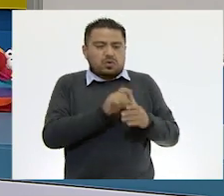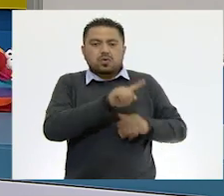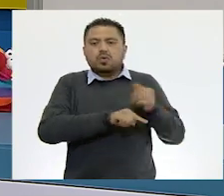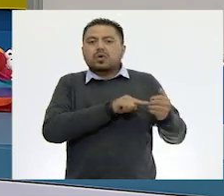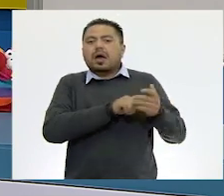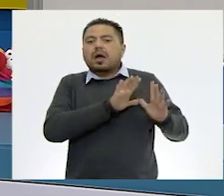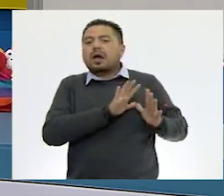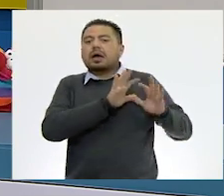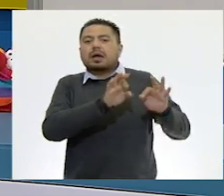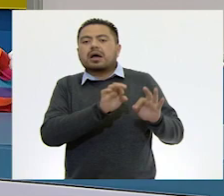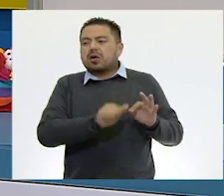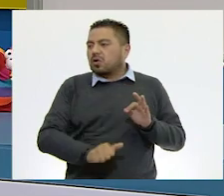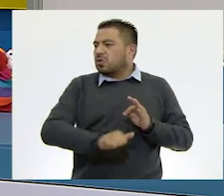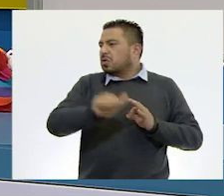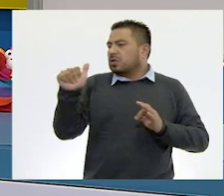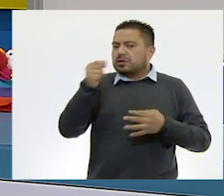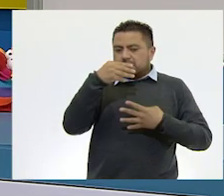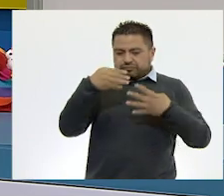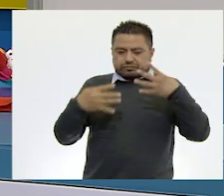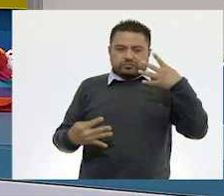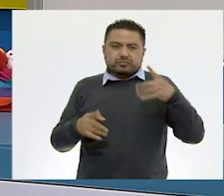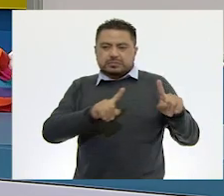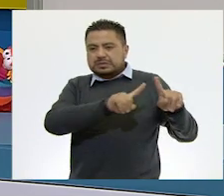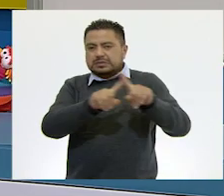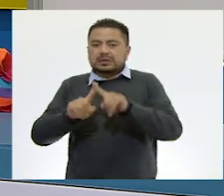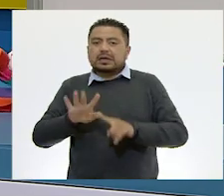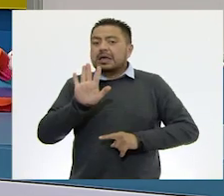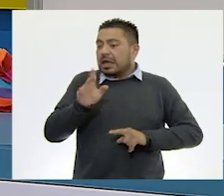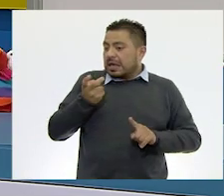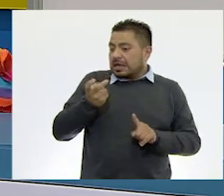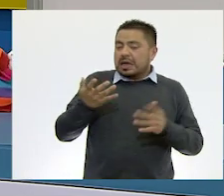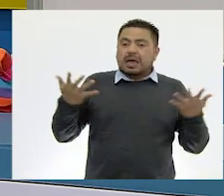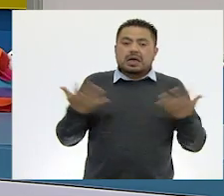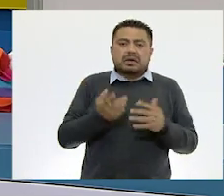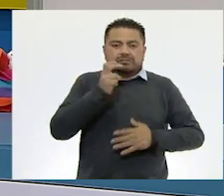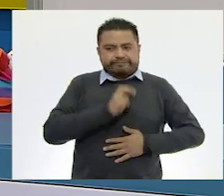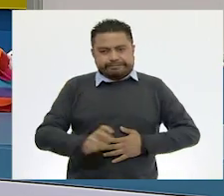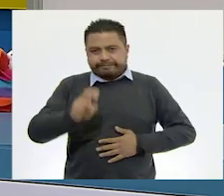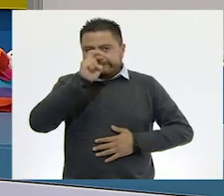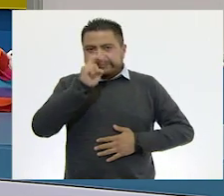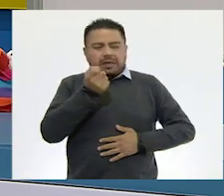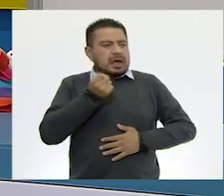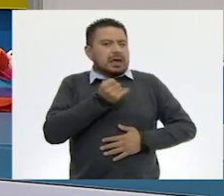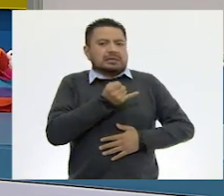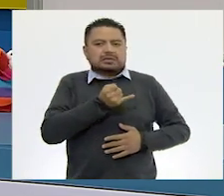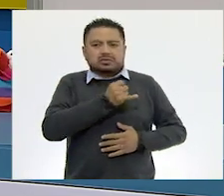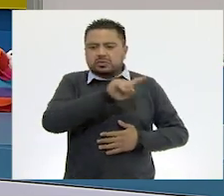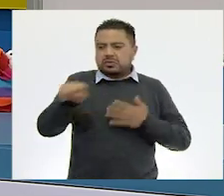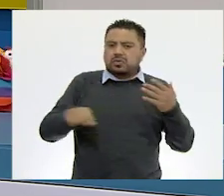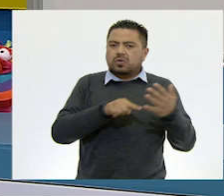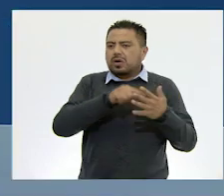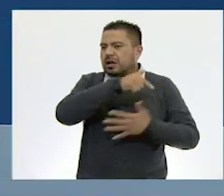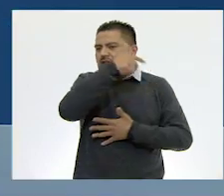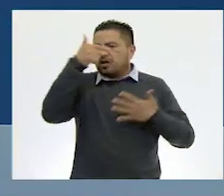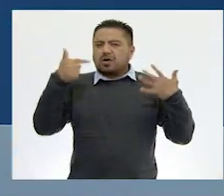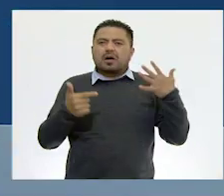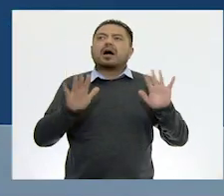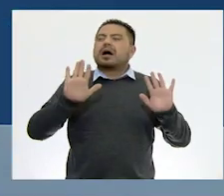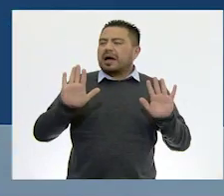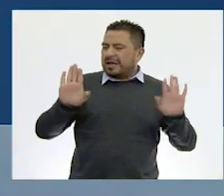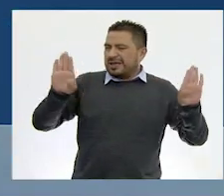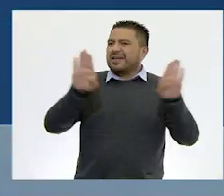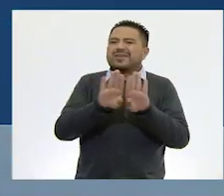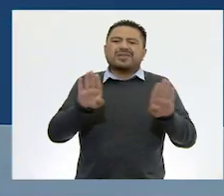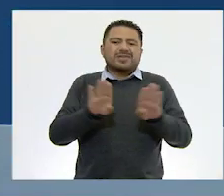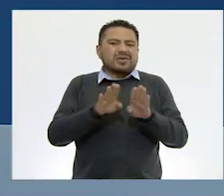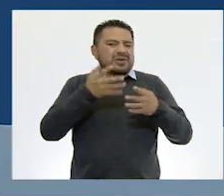a otra u otras especies diferentes, lo que las hace restringidas a ciertas zonas geográficas. Ah, como